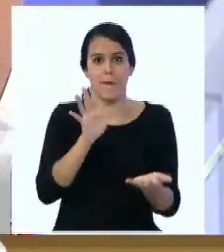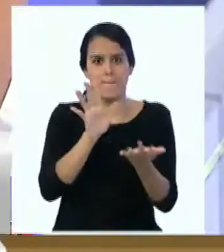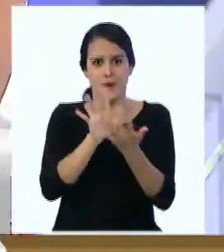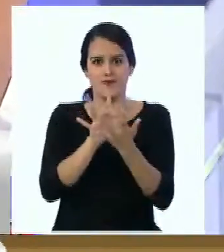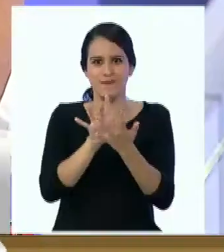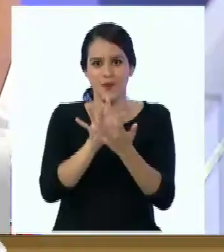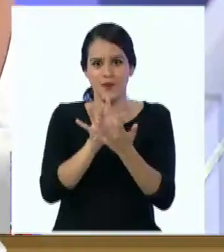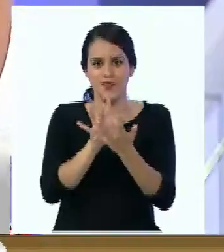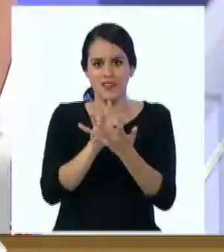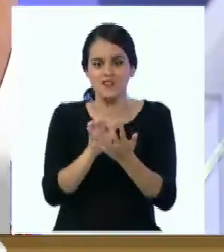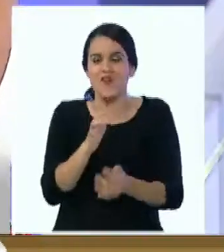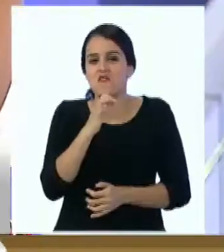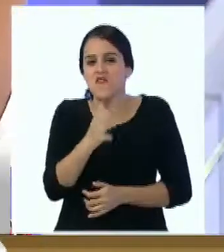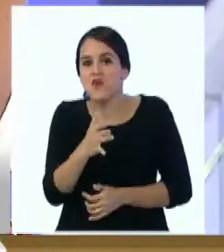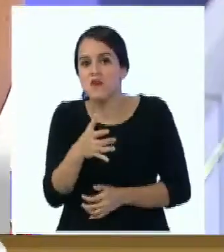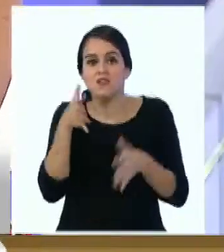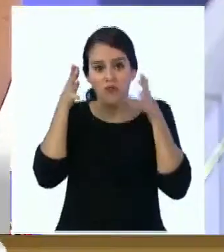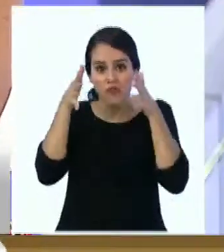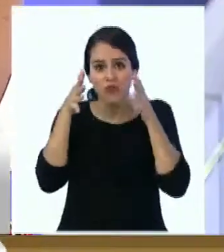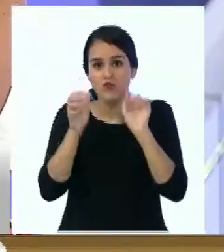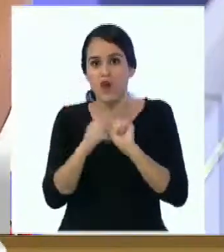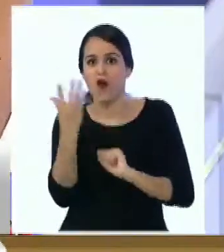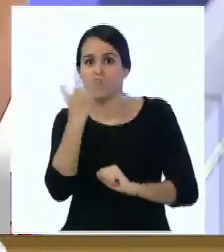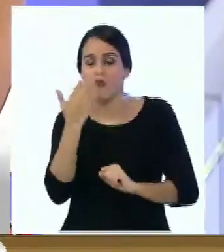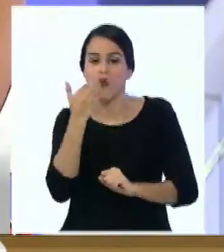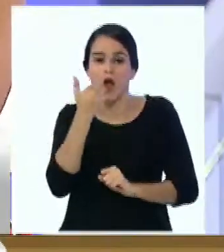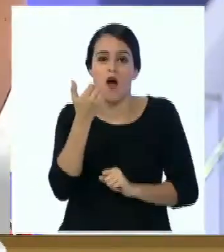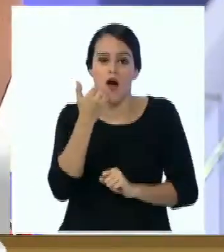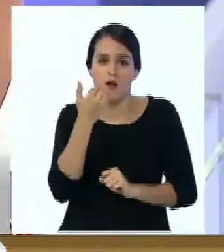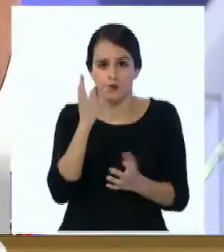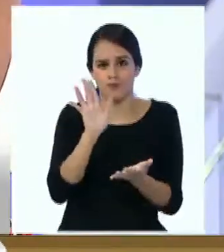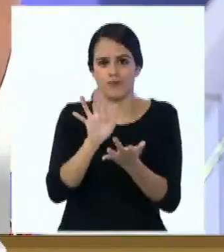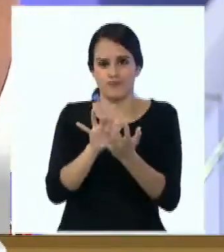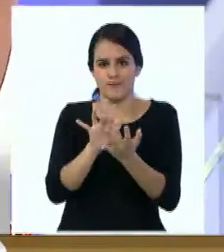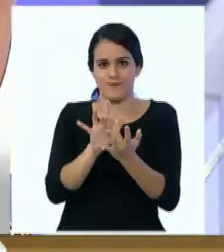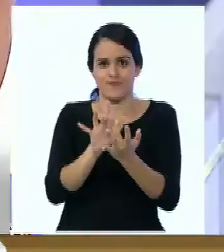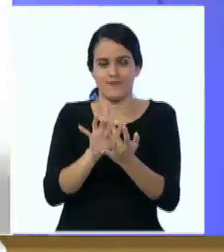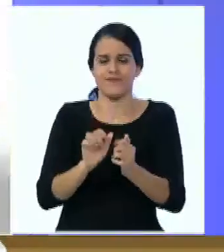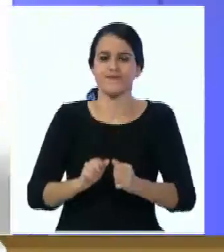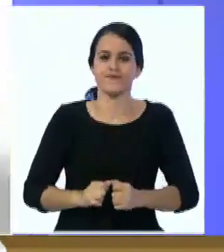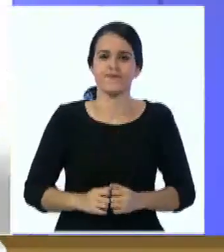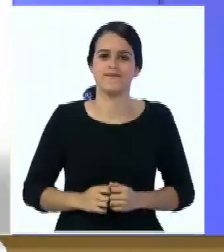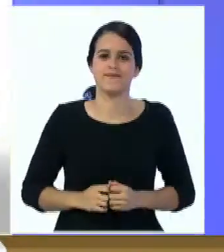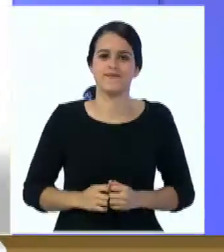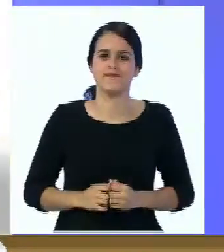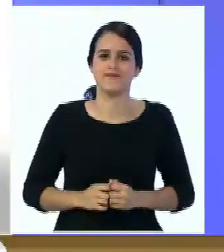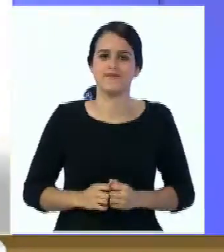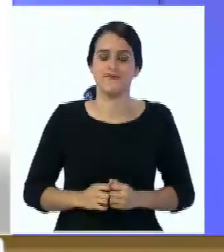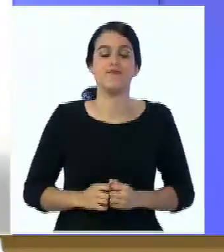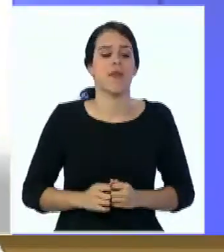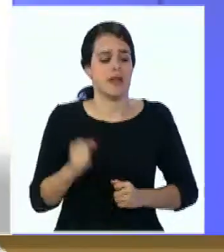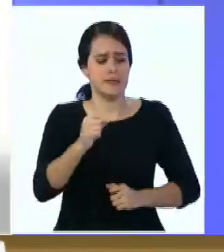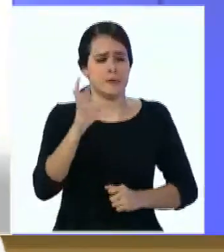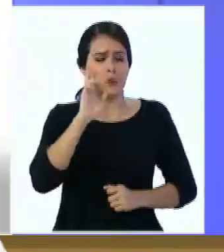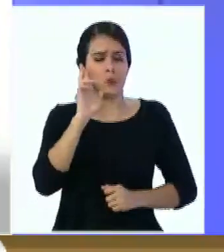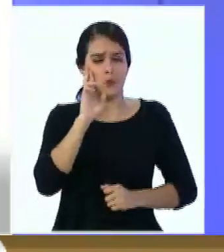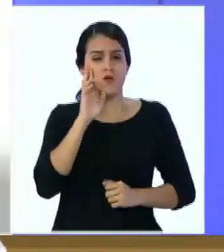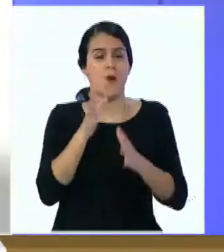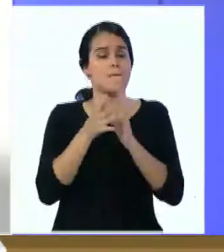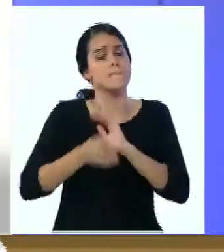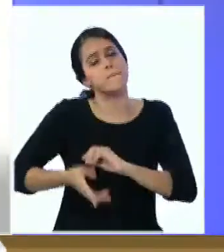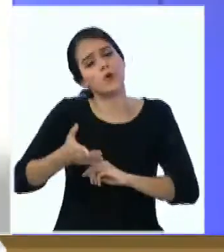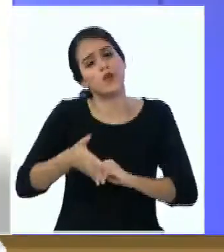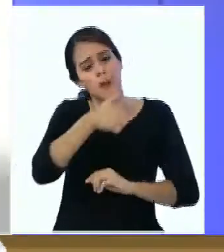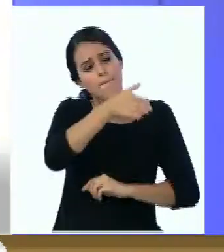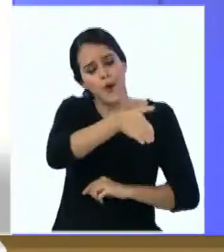que pueden ser de ayuda Y si tienen alguna duda, por favor consulten a su médico Así es, hay que acudir sin duda al especialista Para que